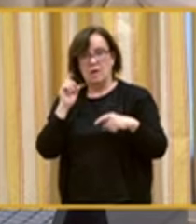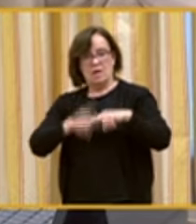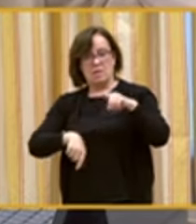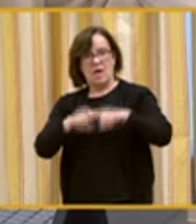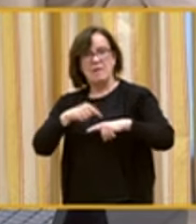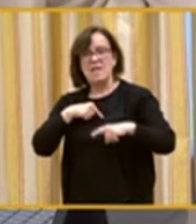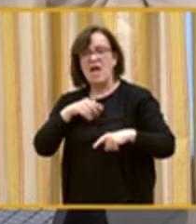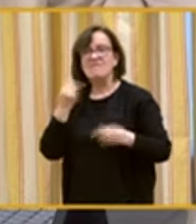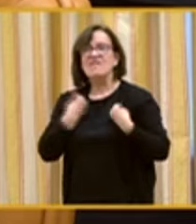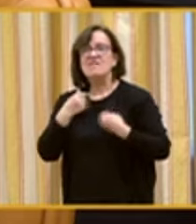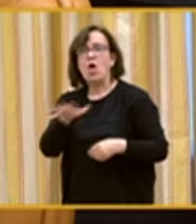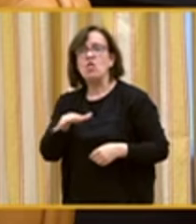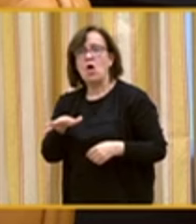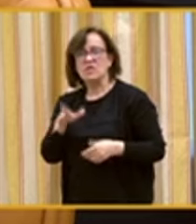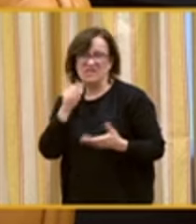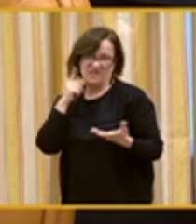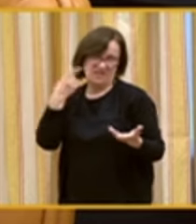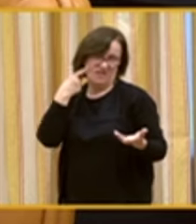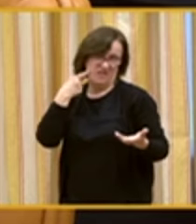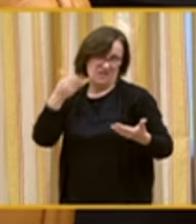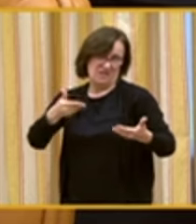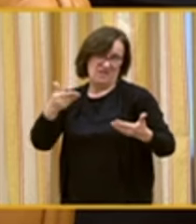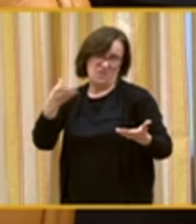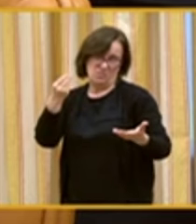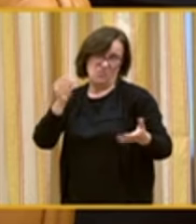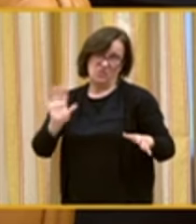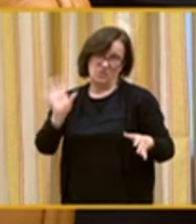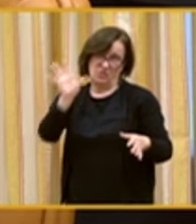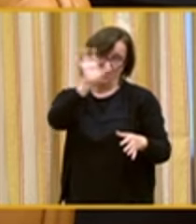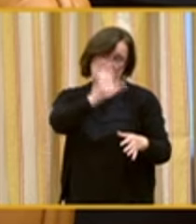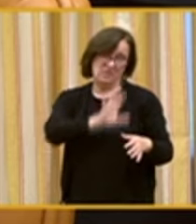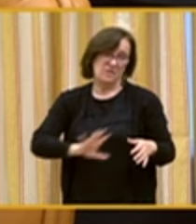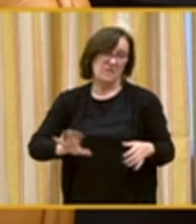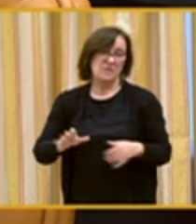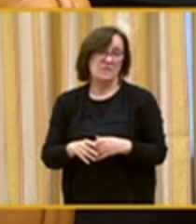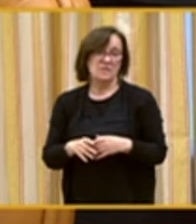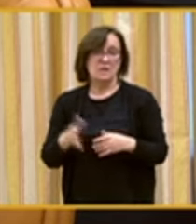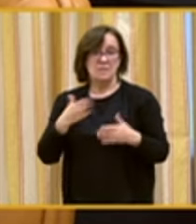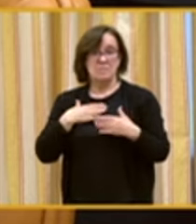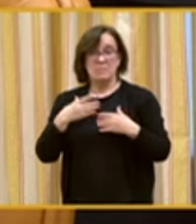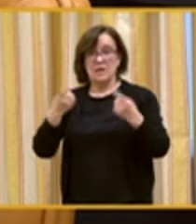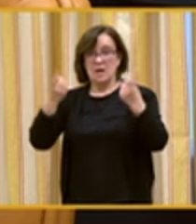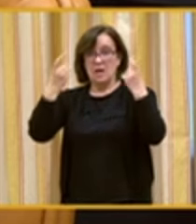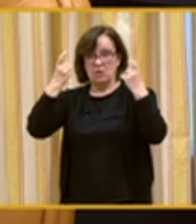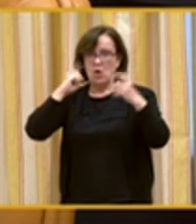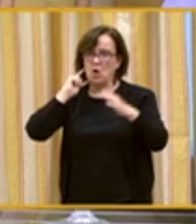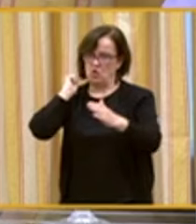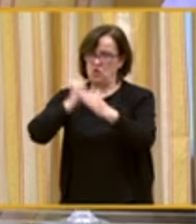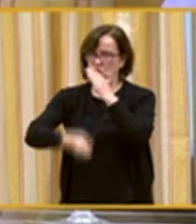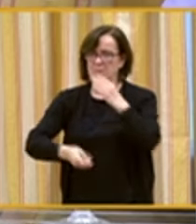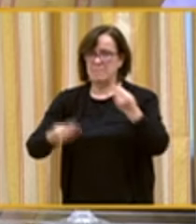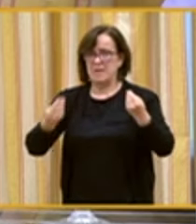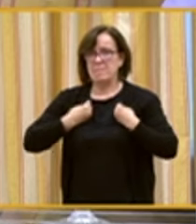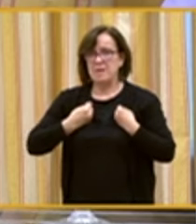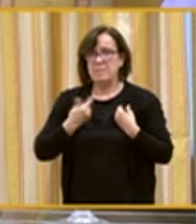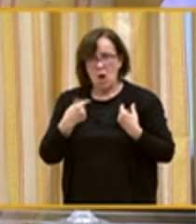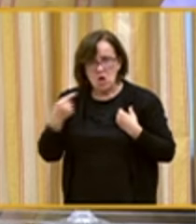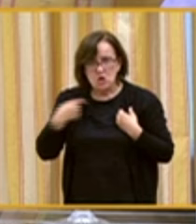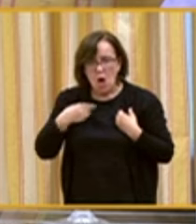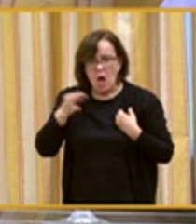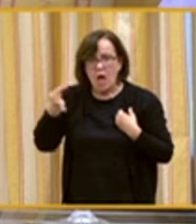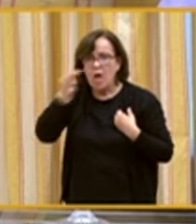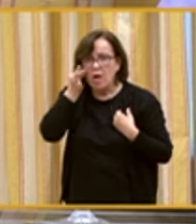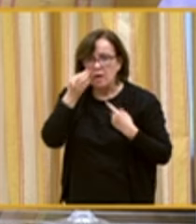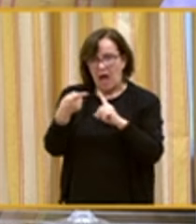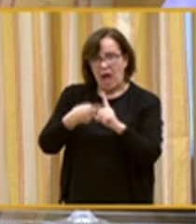lugar donde vives, como suele pasar en muchos sitios. Mi educación fue muy dura. Viví en primera persona